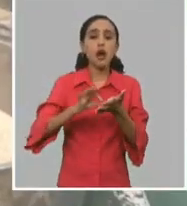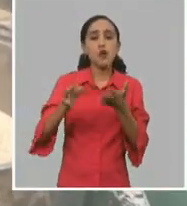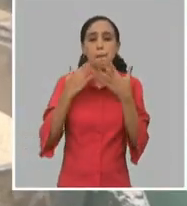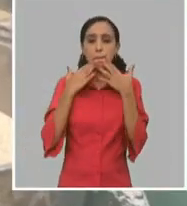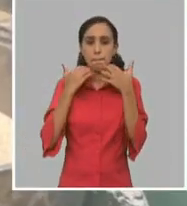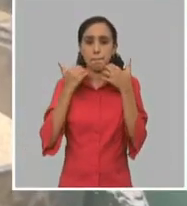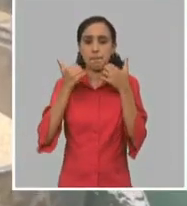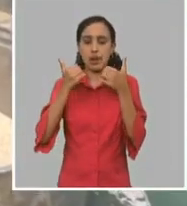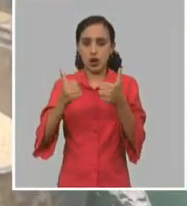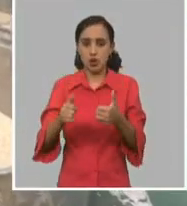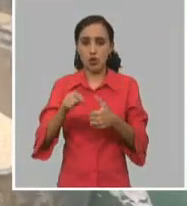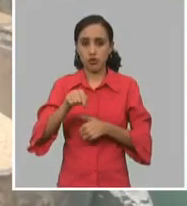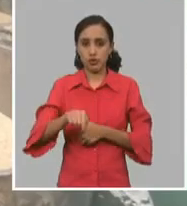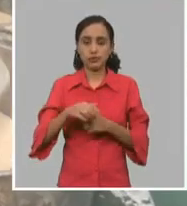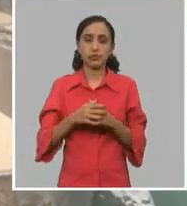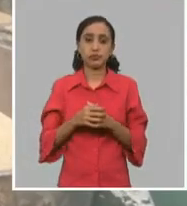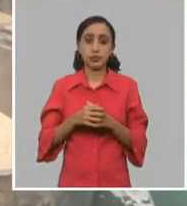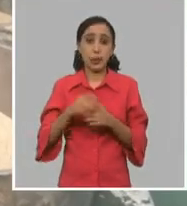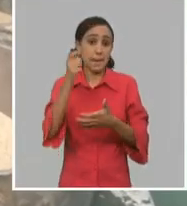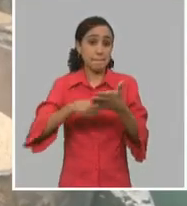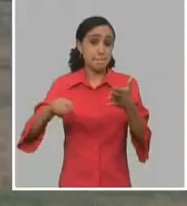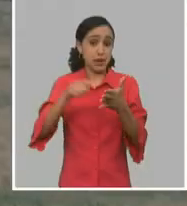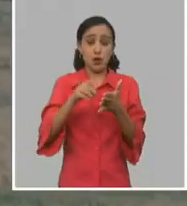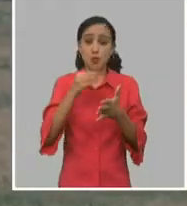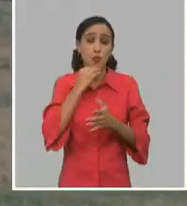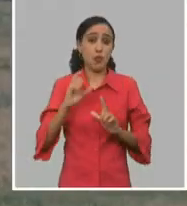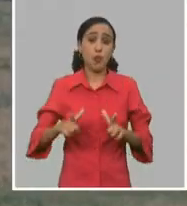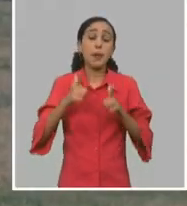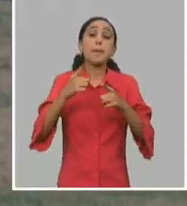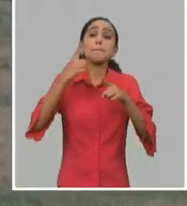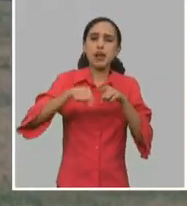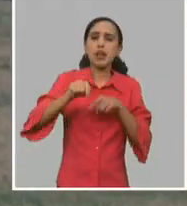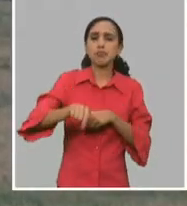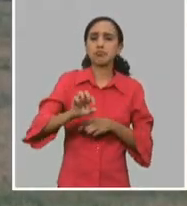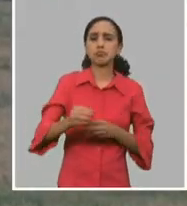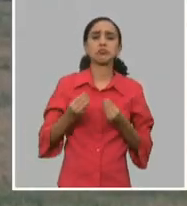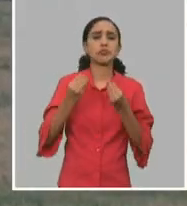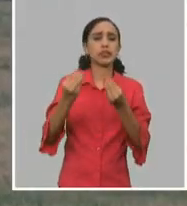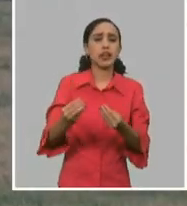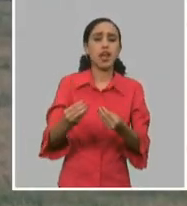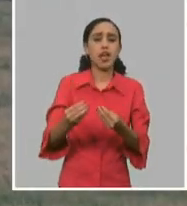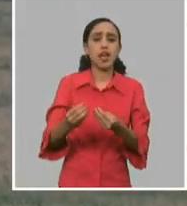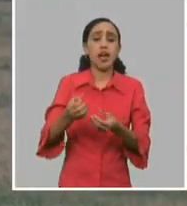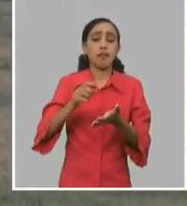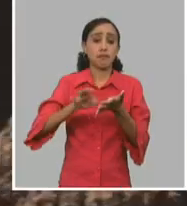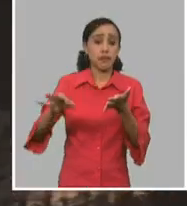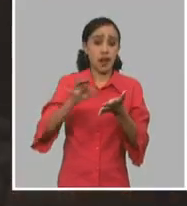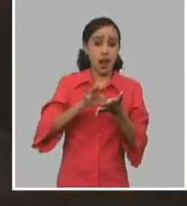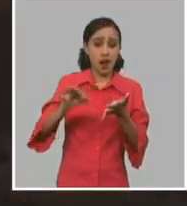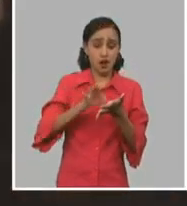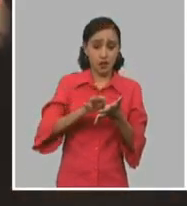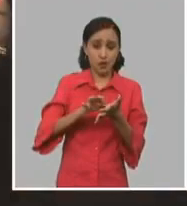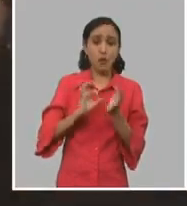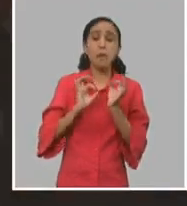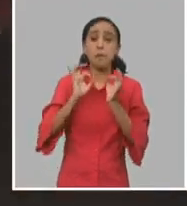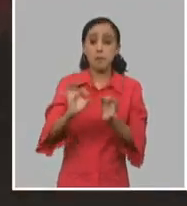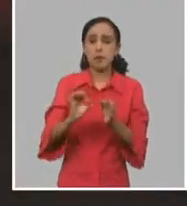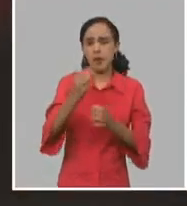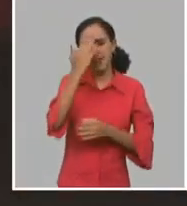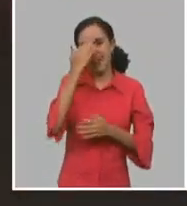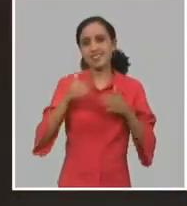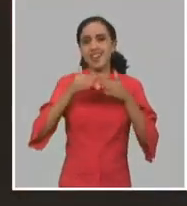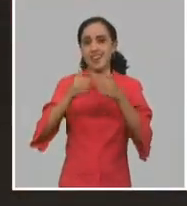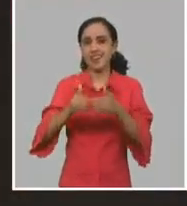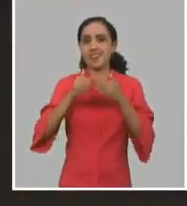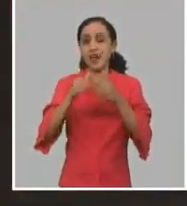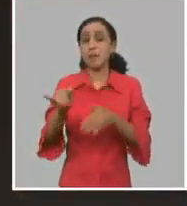orgánico y que pese a no llegar a lo planificado, Granma siga siendo la de mayor entrega del cereal en el país. También se potencia el